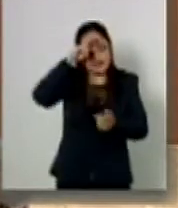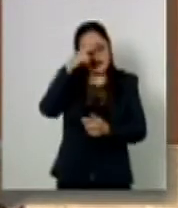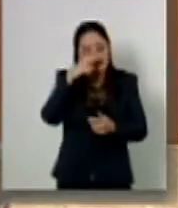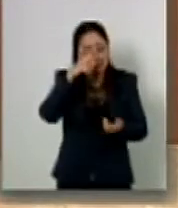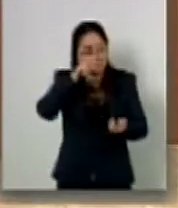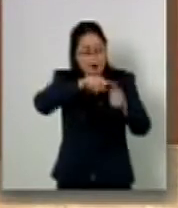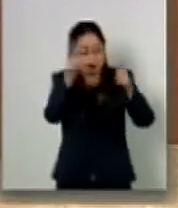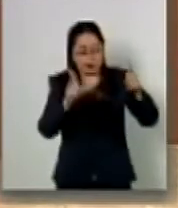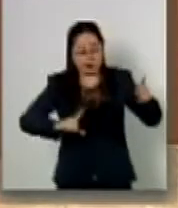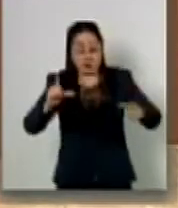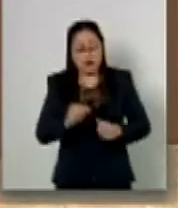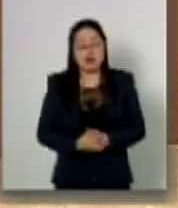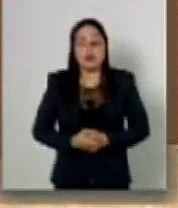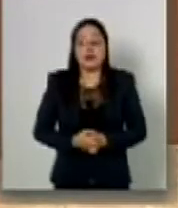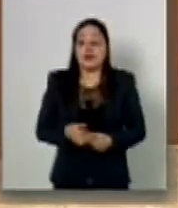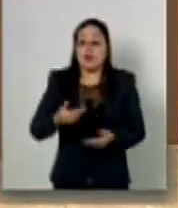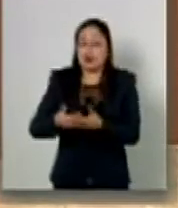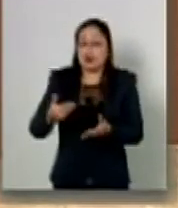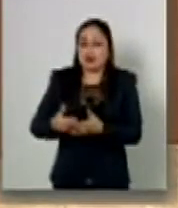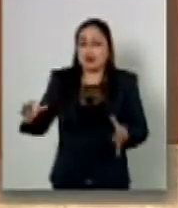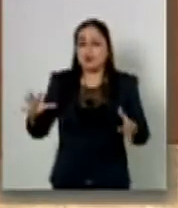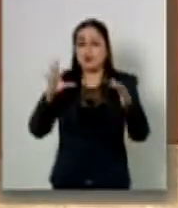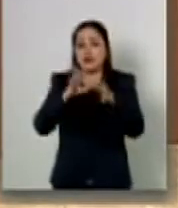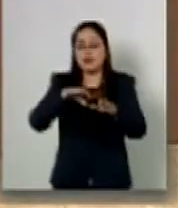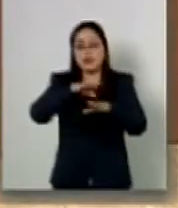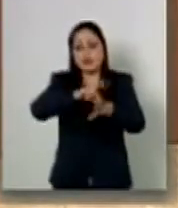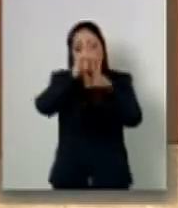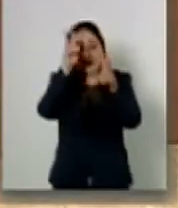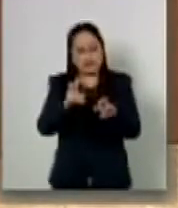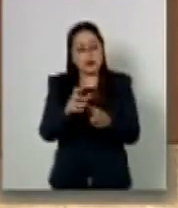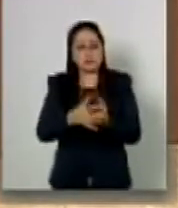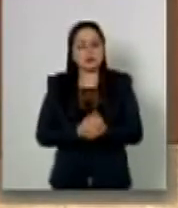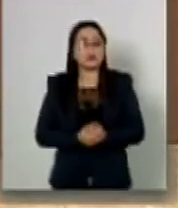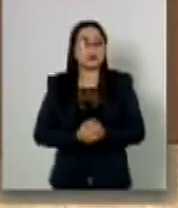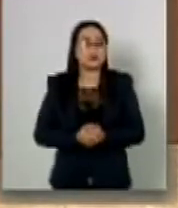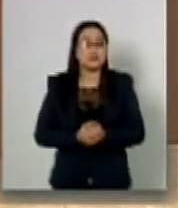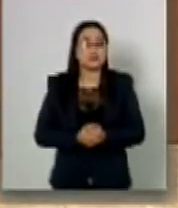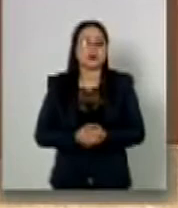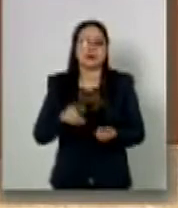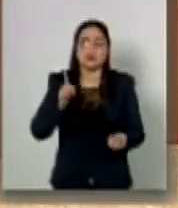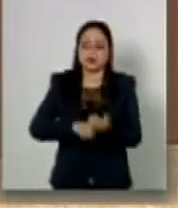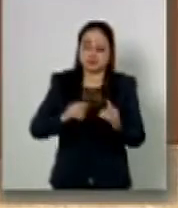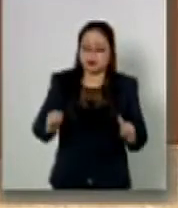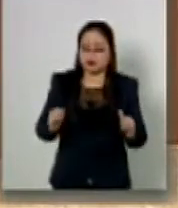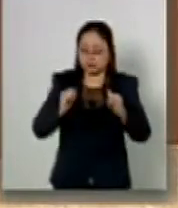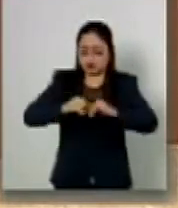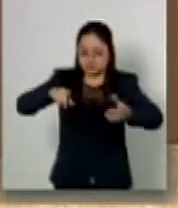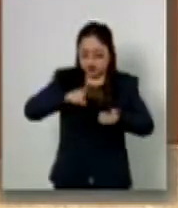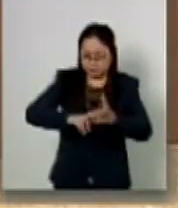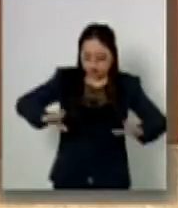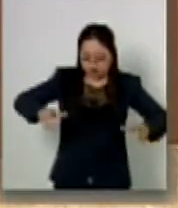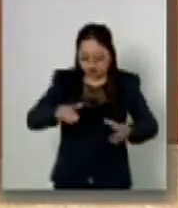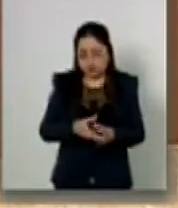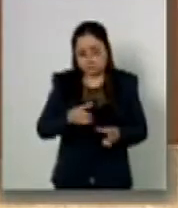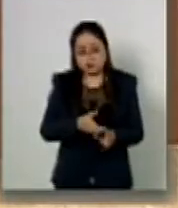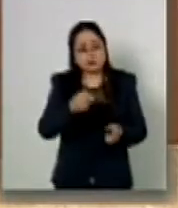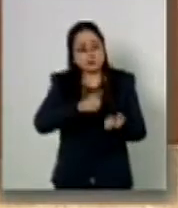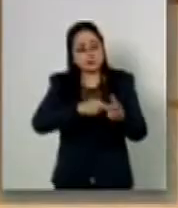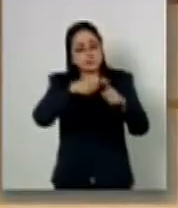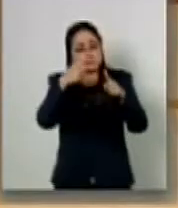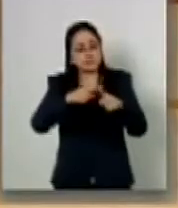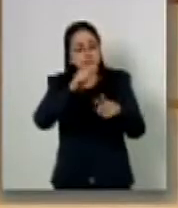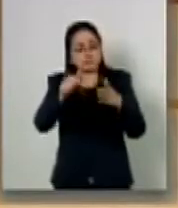Sin embargo, lo que hoy se tiene es una condición de debilidad de las capacidades institucionales locales en determinadas olas del país.